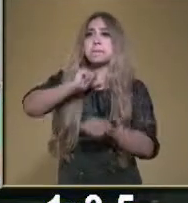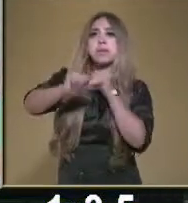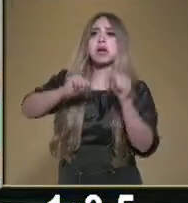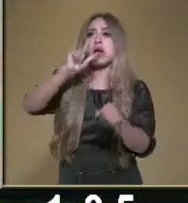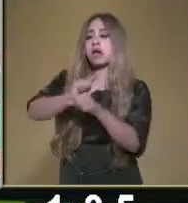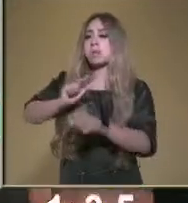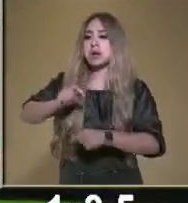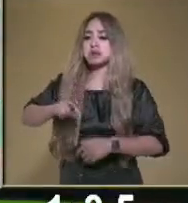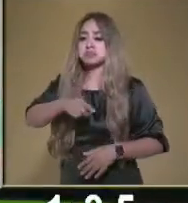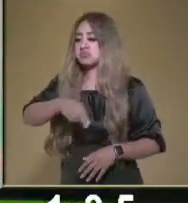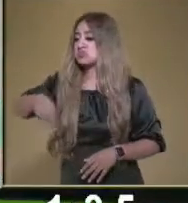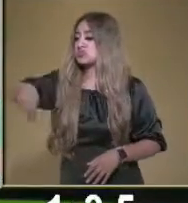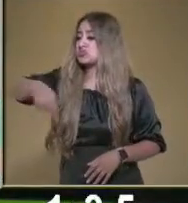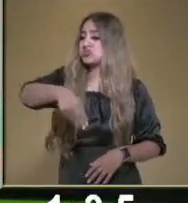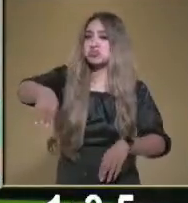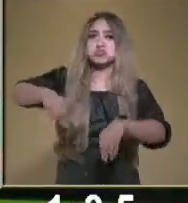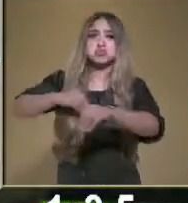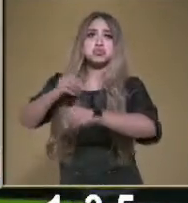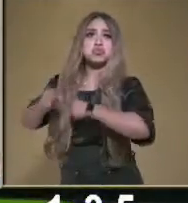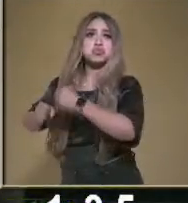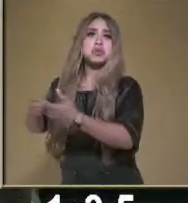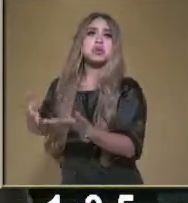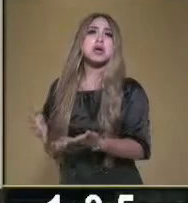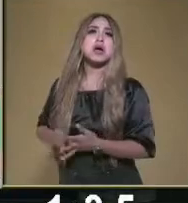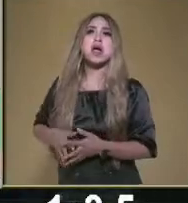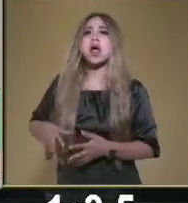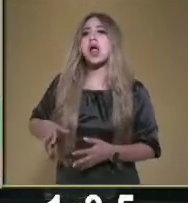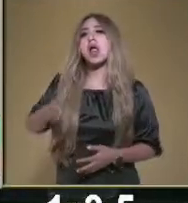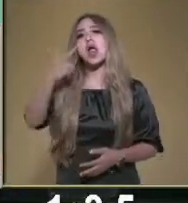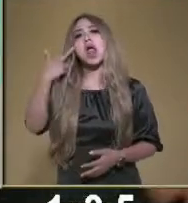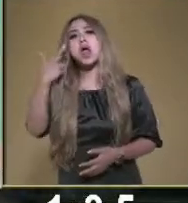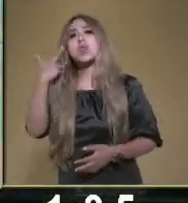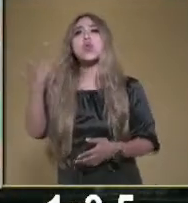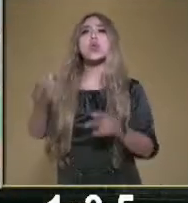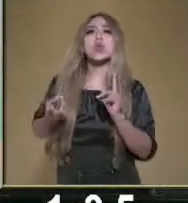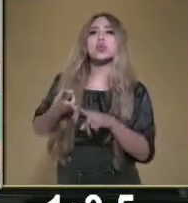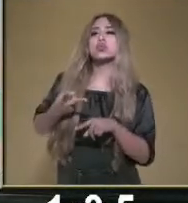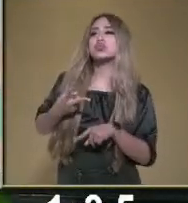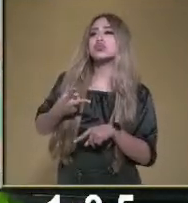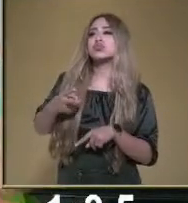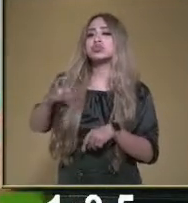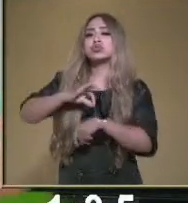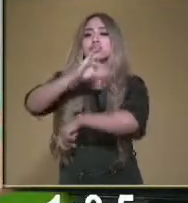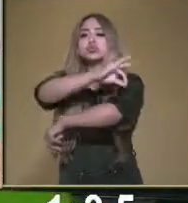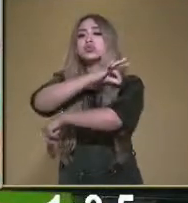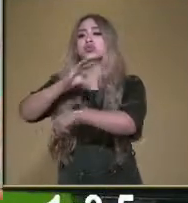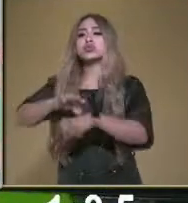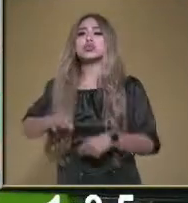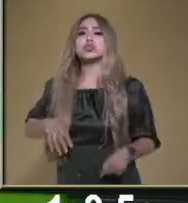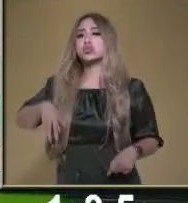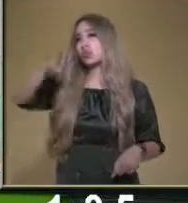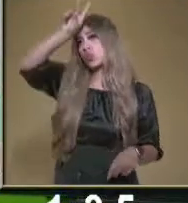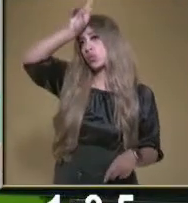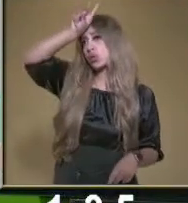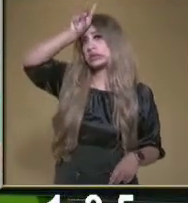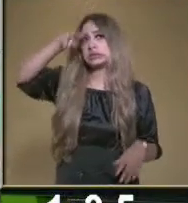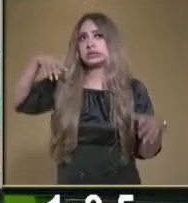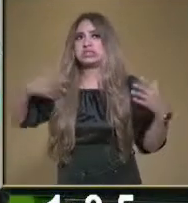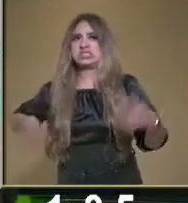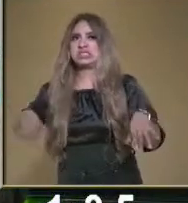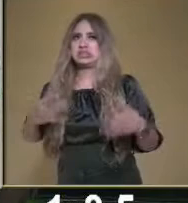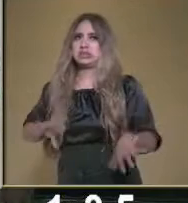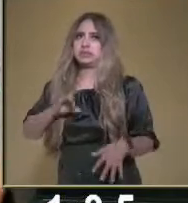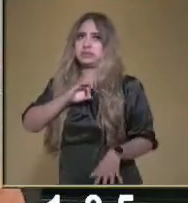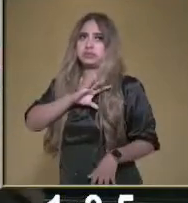veloces, como los ratones, insectos, cucarachos. ¡Uy, qué